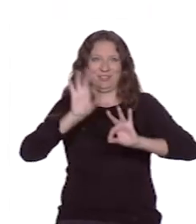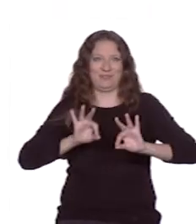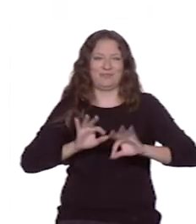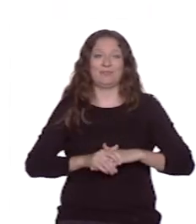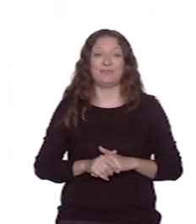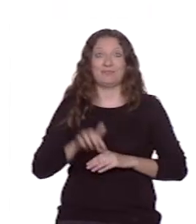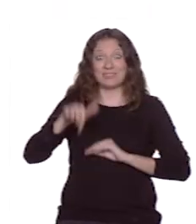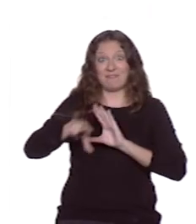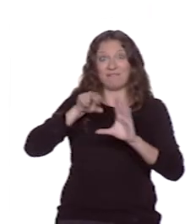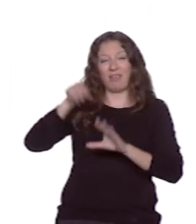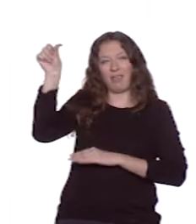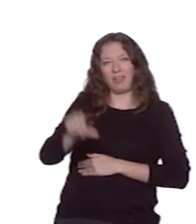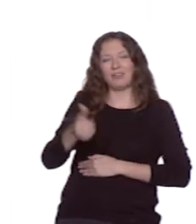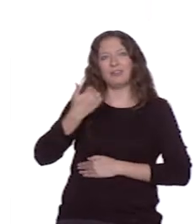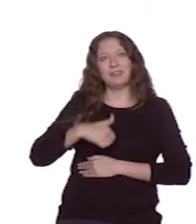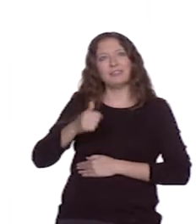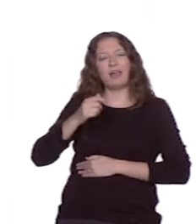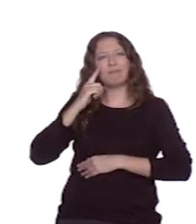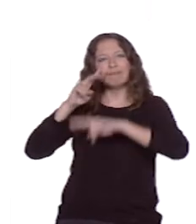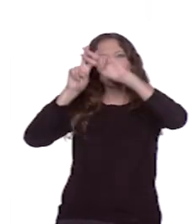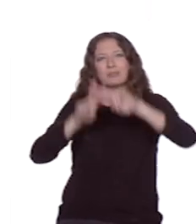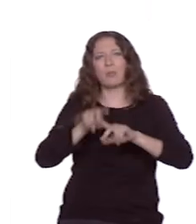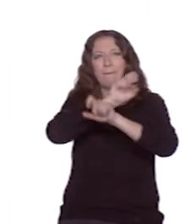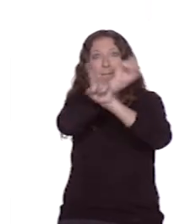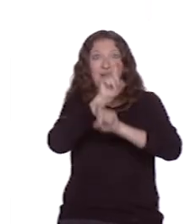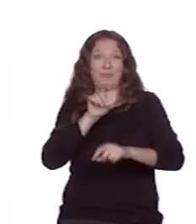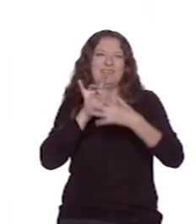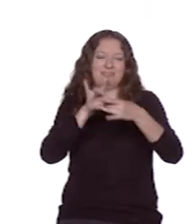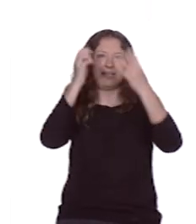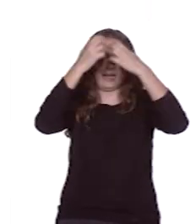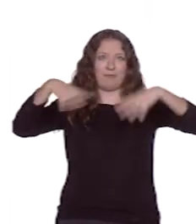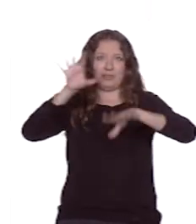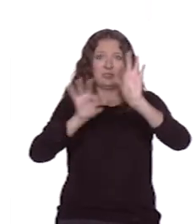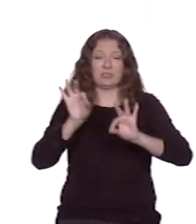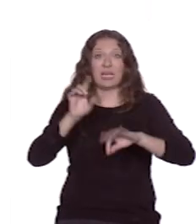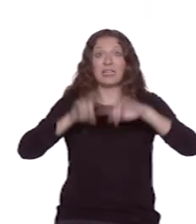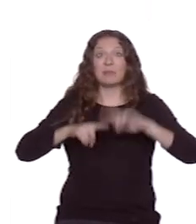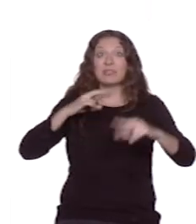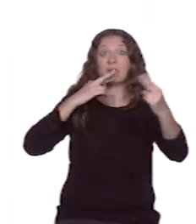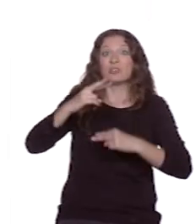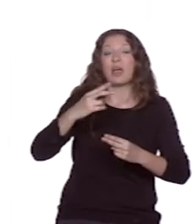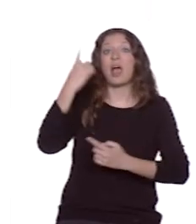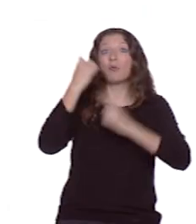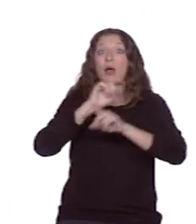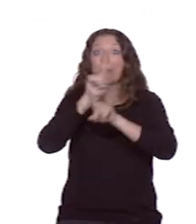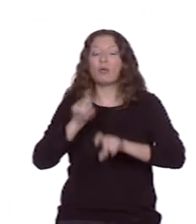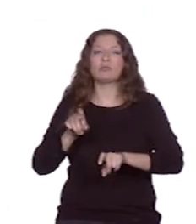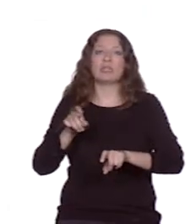las preguntas que en él se hacen y, dependiendo de la respuesta, hemos ido saltándonos algunas preguntas que ya no eran aplicables.